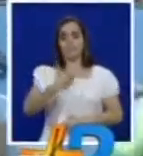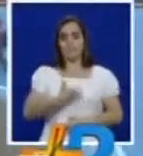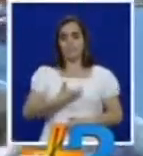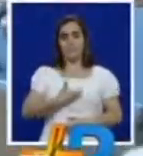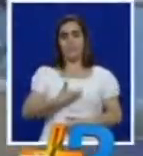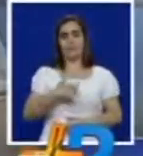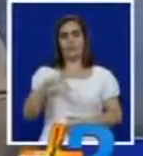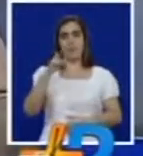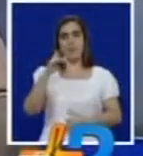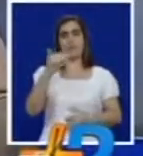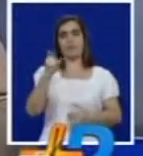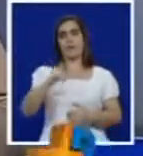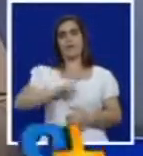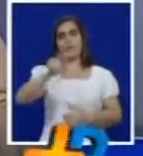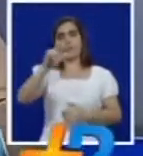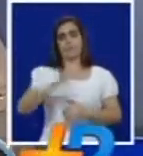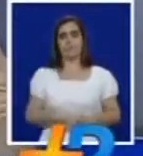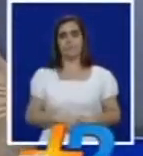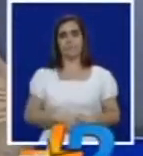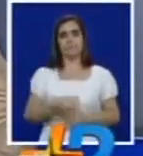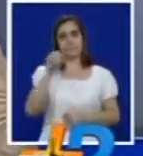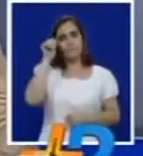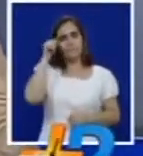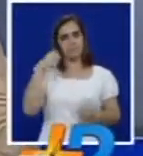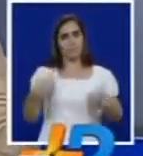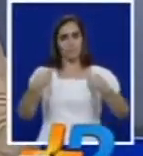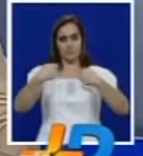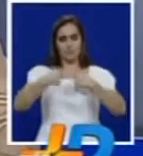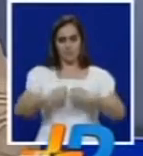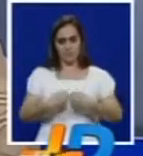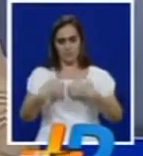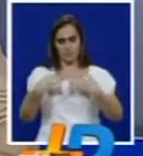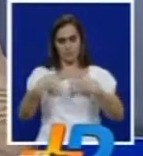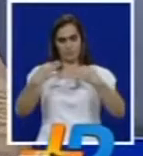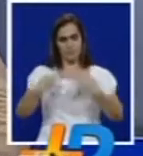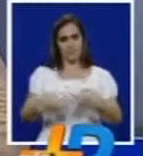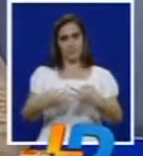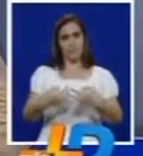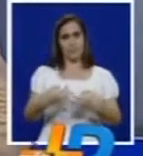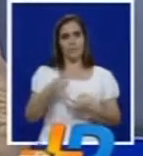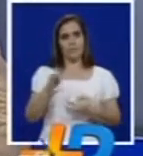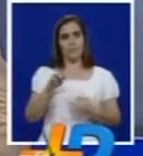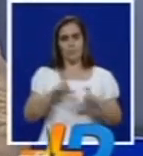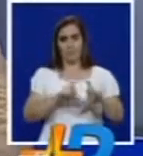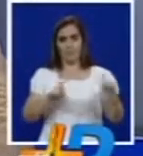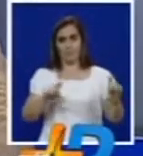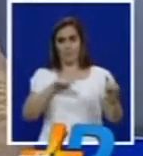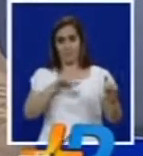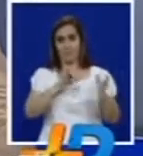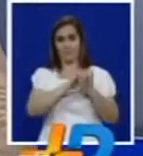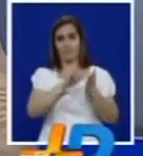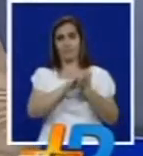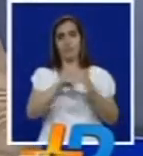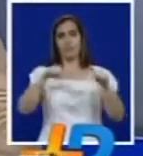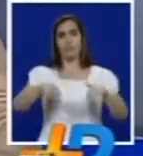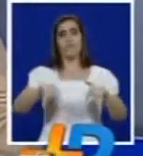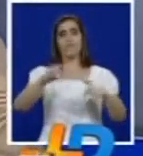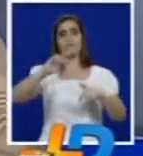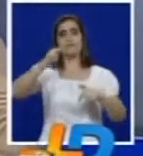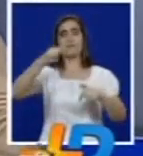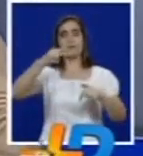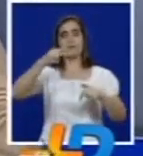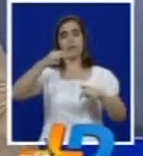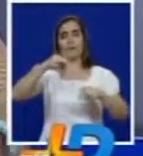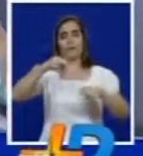líder del mundial con la gala de Orlando Marmolejo la mejor tienda de trajes exclusivos les informo que hoy se cumplió la segunda etapa de la vuelta a